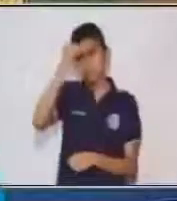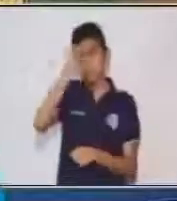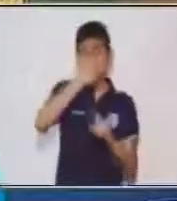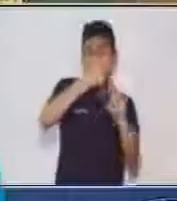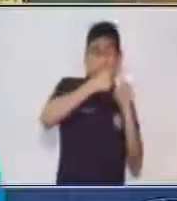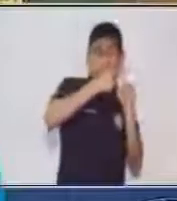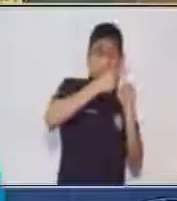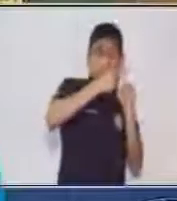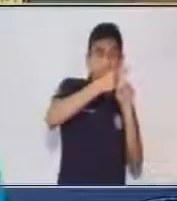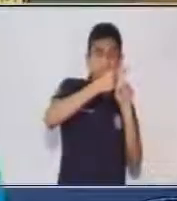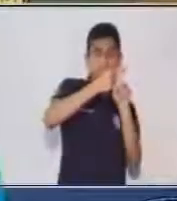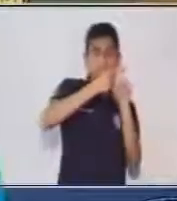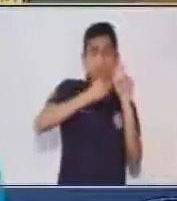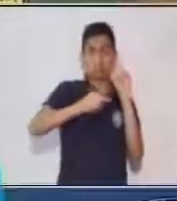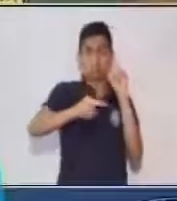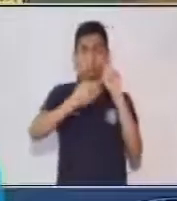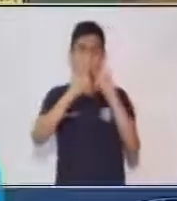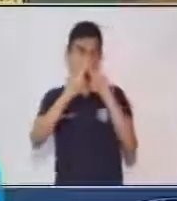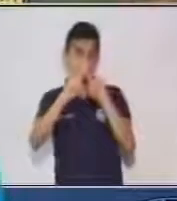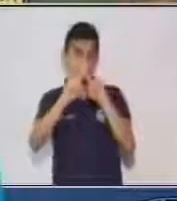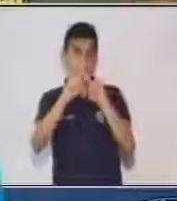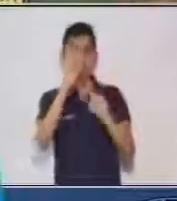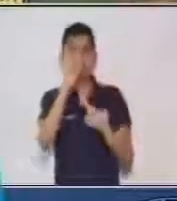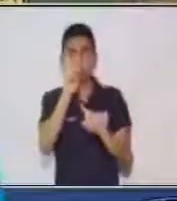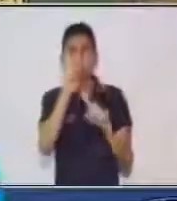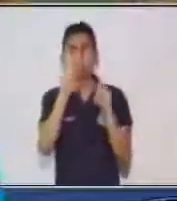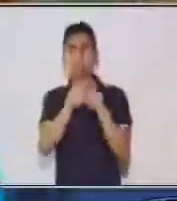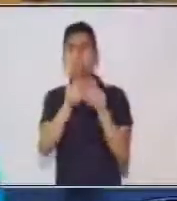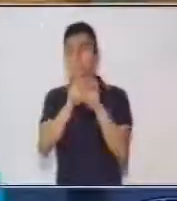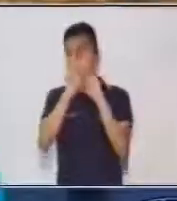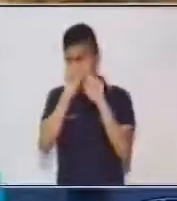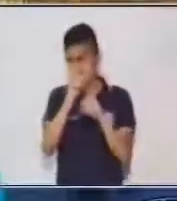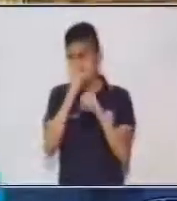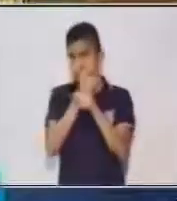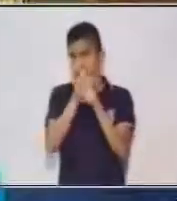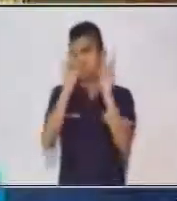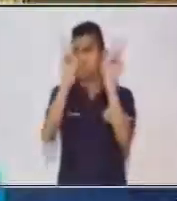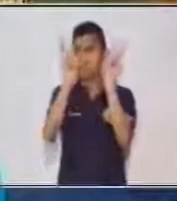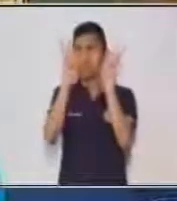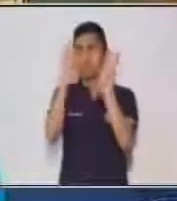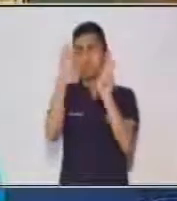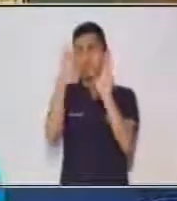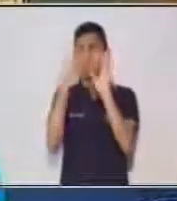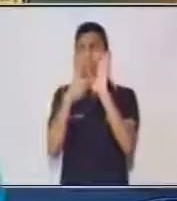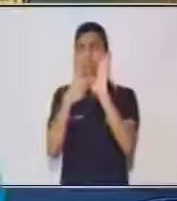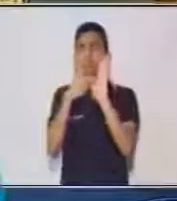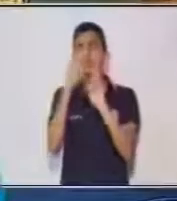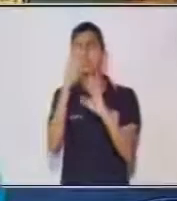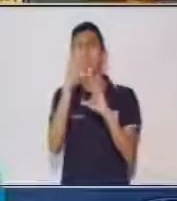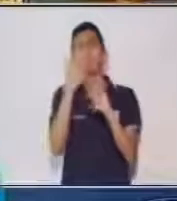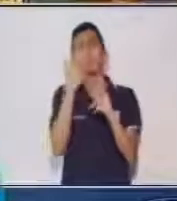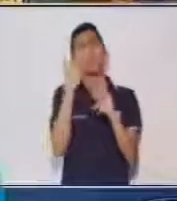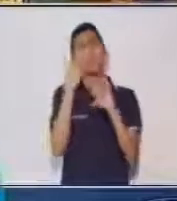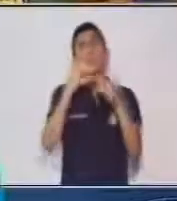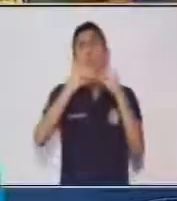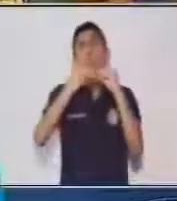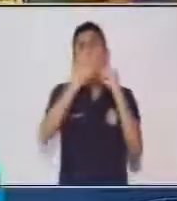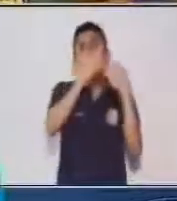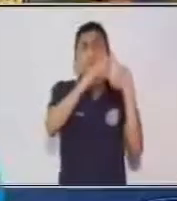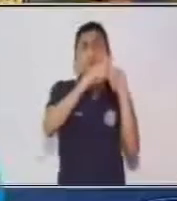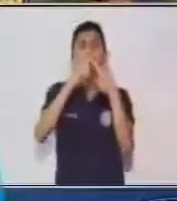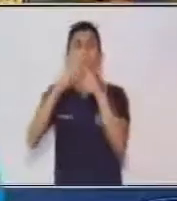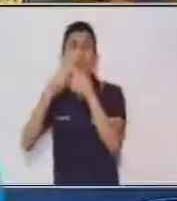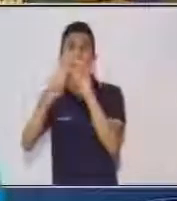sumar, a multiplicar y luego tenemos una constante que